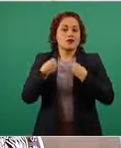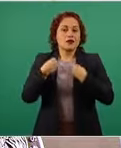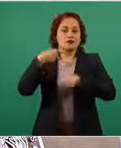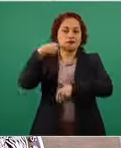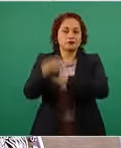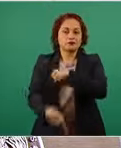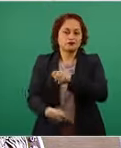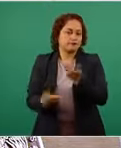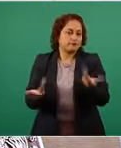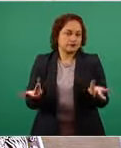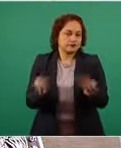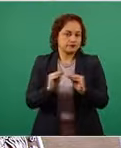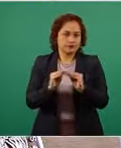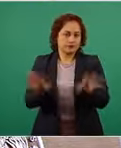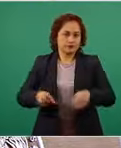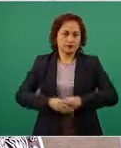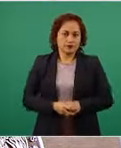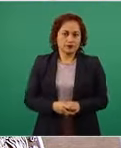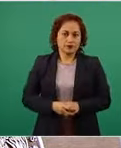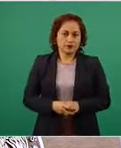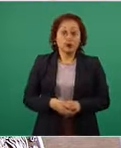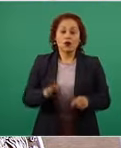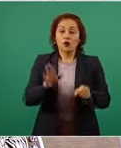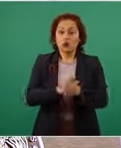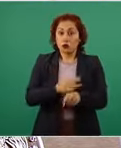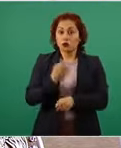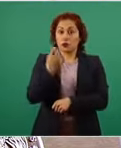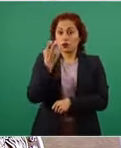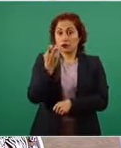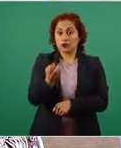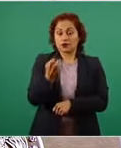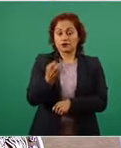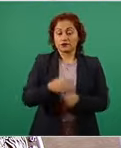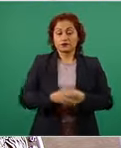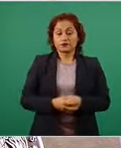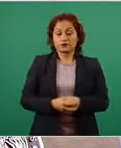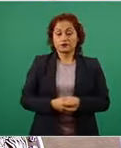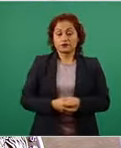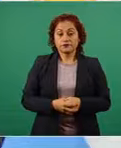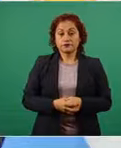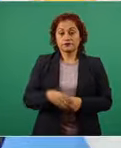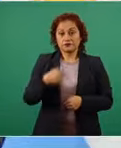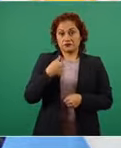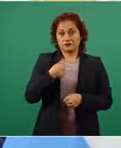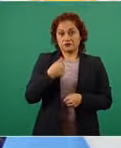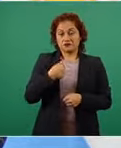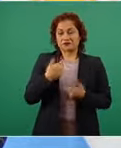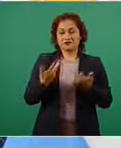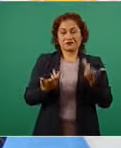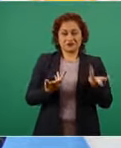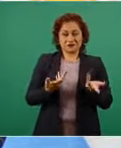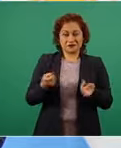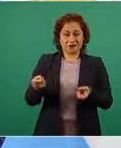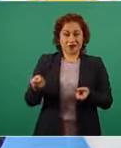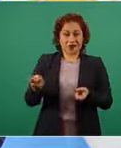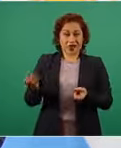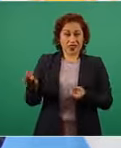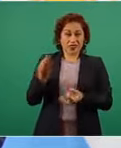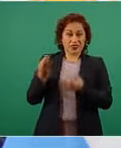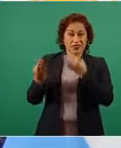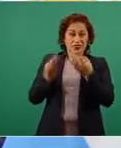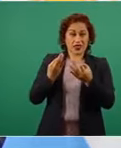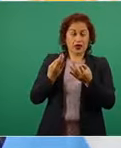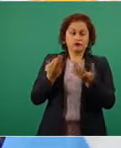con lo cual a mí difícilmente me corran con estas lógicas yo detesto los